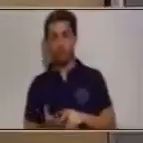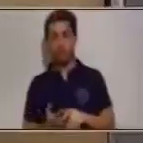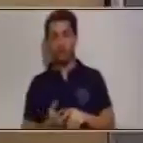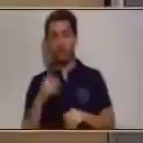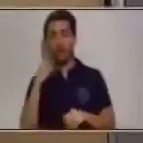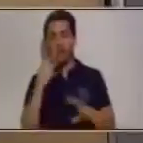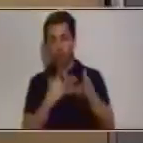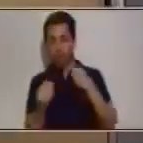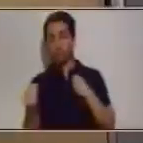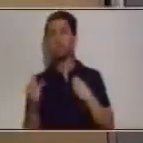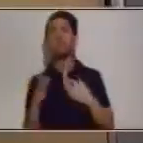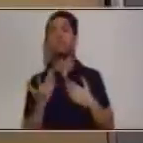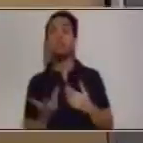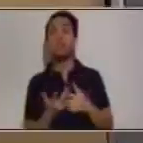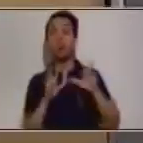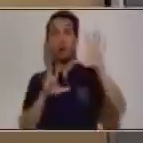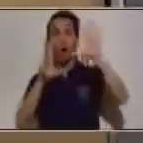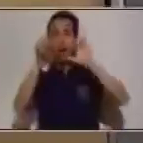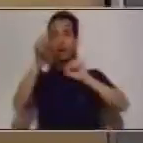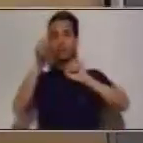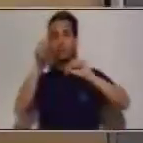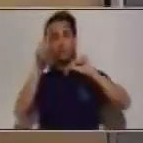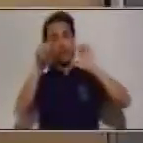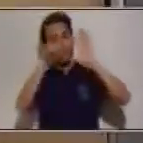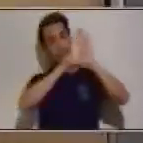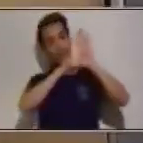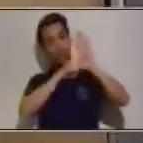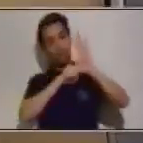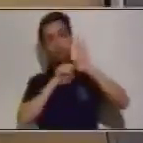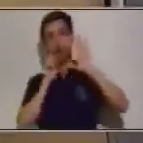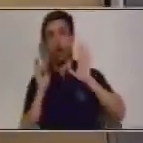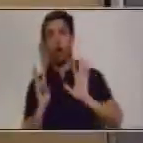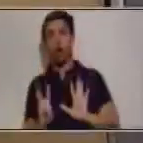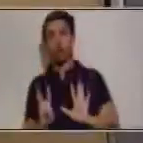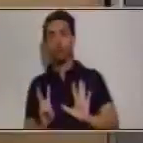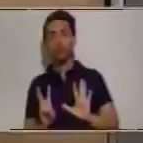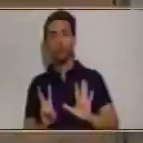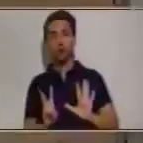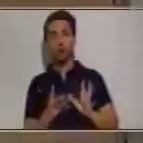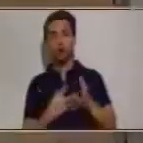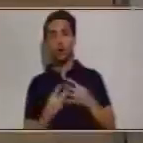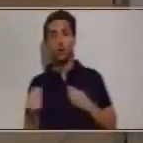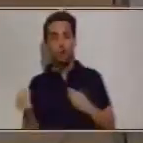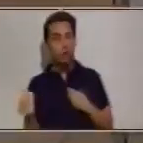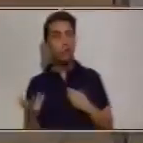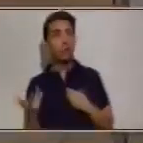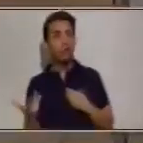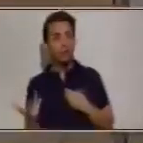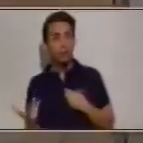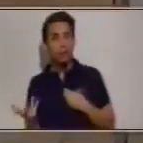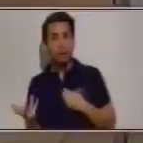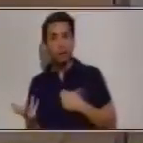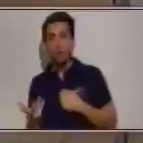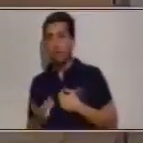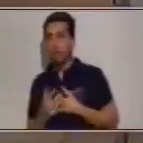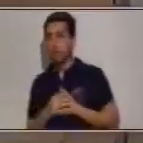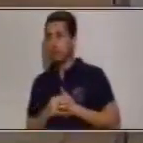va a ser nuestro resultado o nuestra diferencia. ¿Cuál va a ser nuestra diferencia?